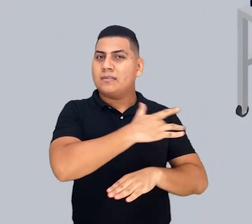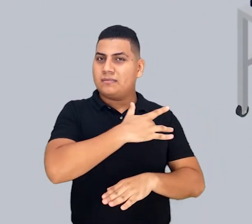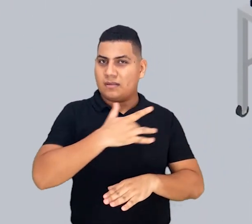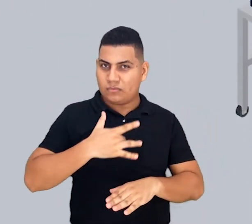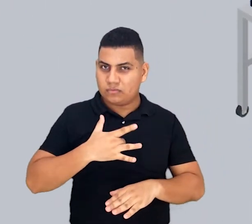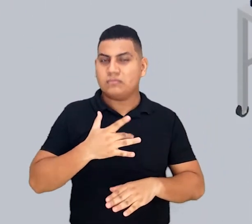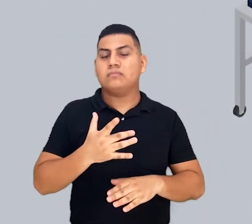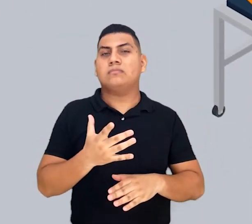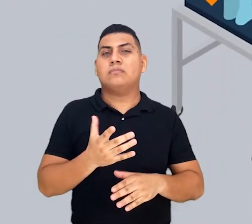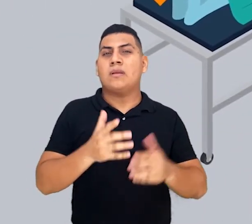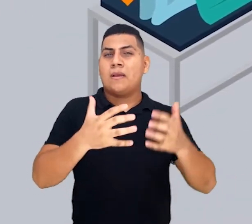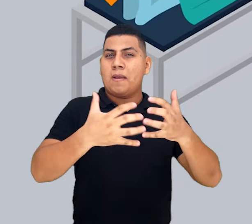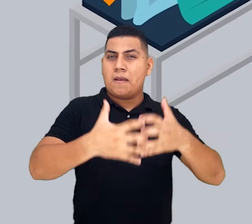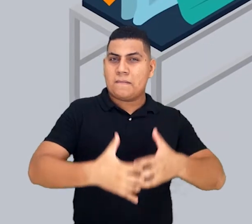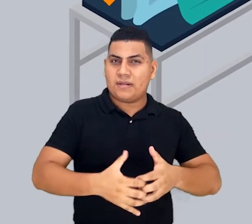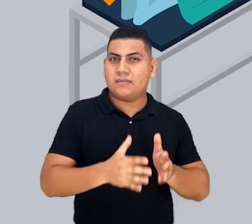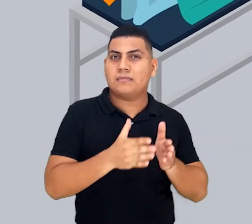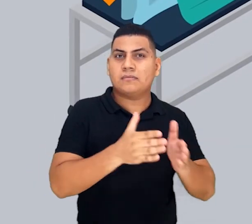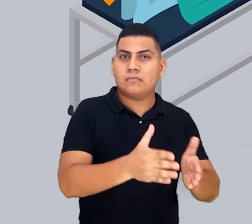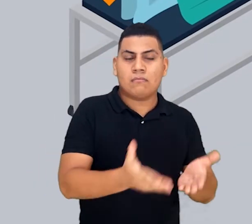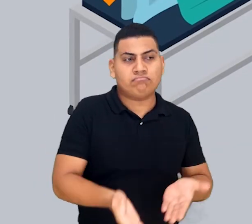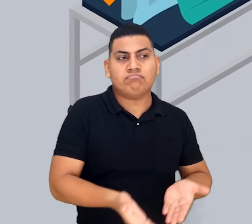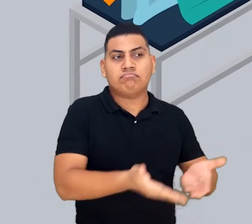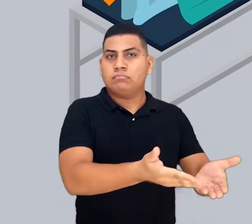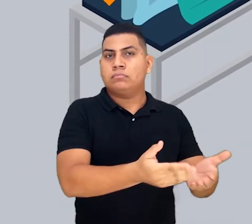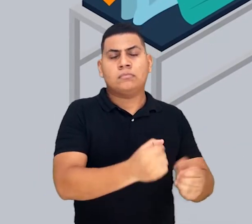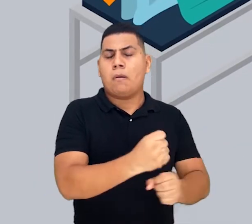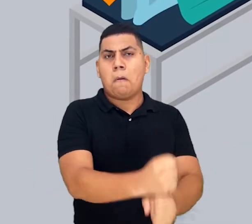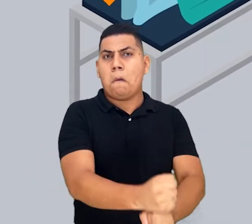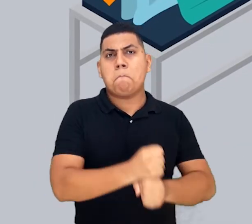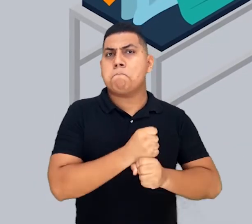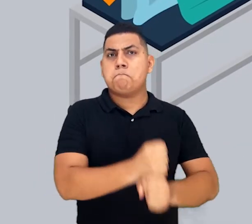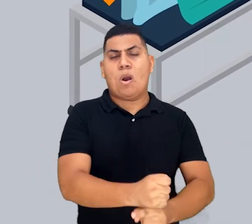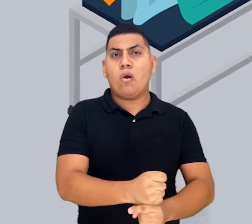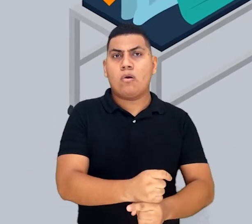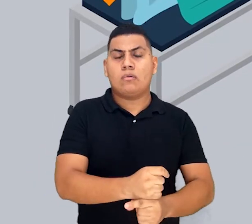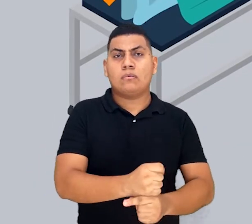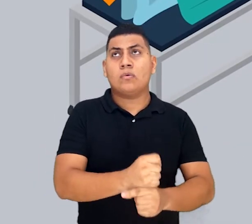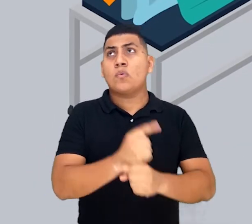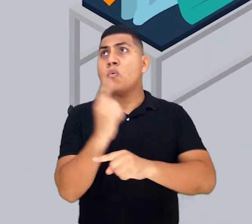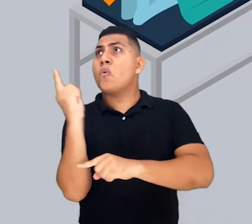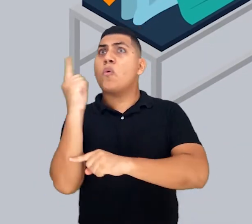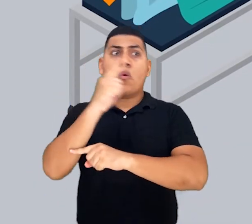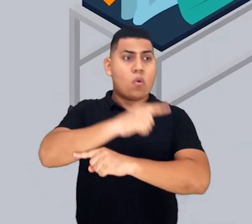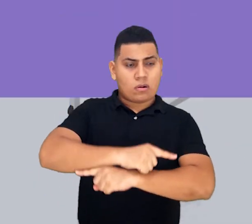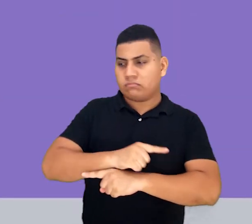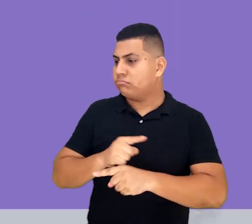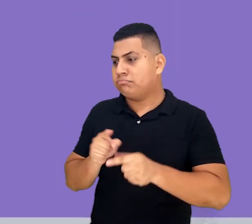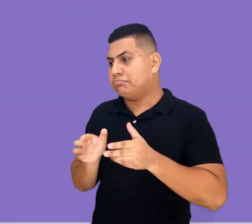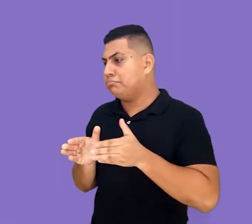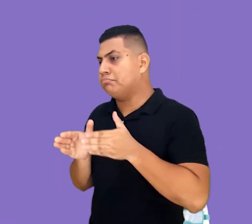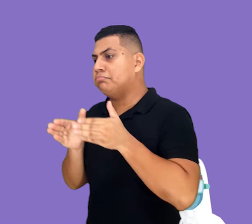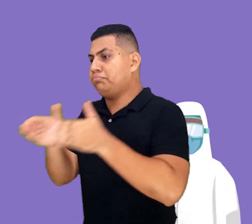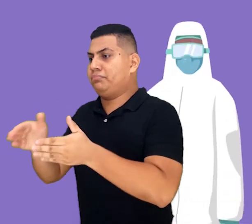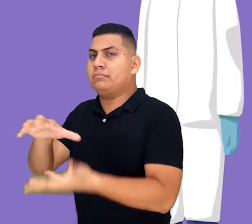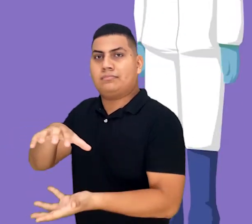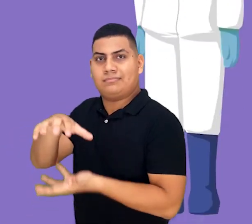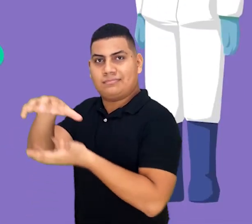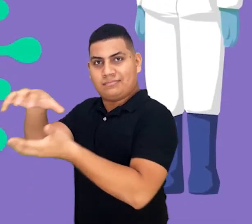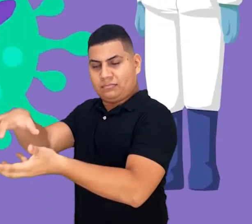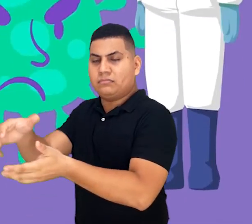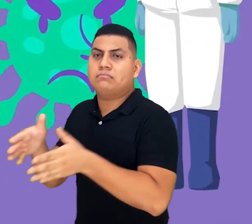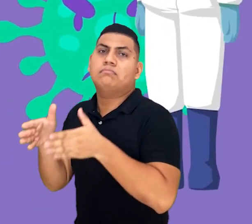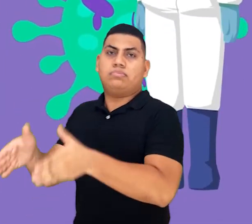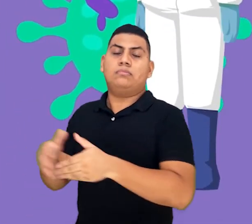mi madre del centro de salud donde había fallecido y en menos de 24 horas ya la habían trasladado al cementerio esto fue muy